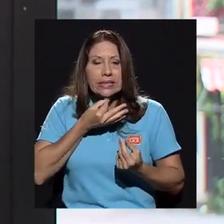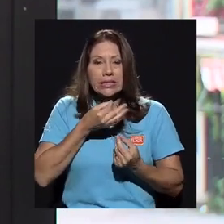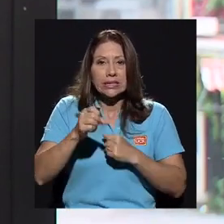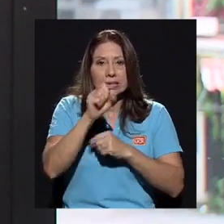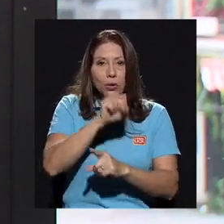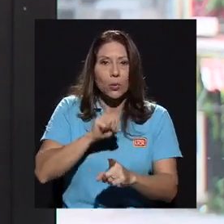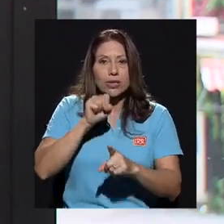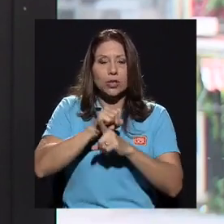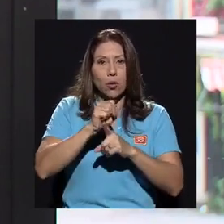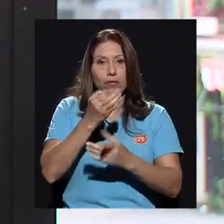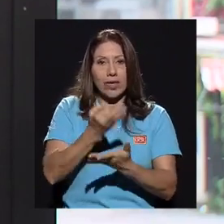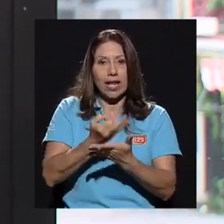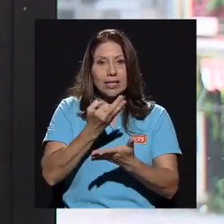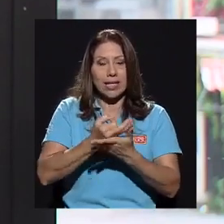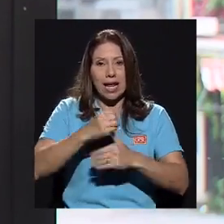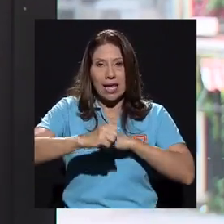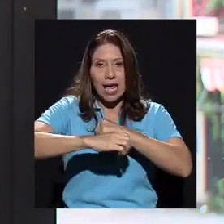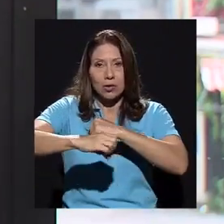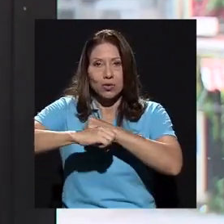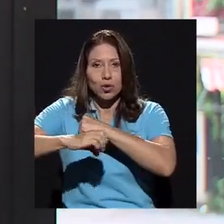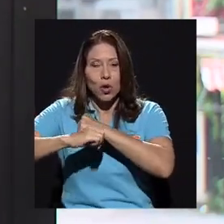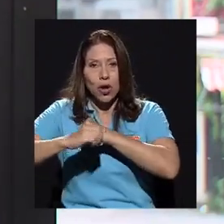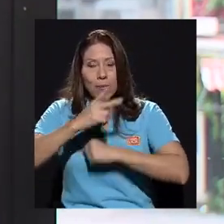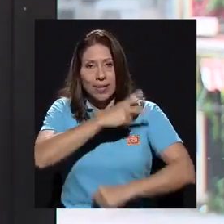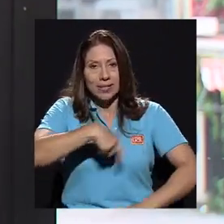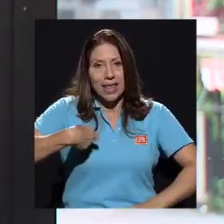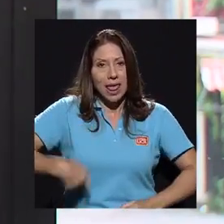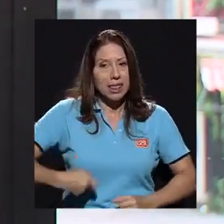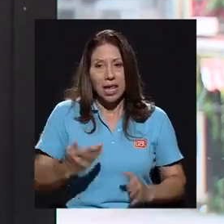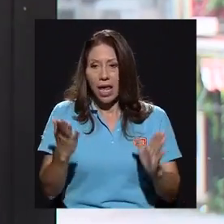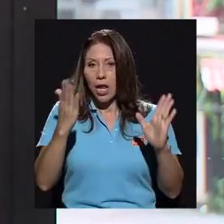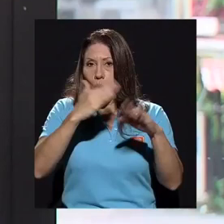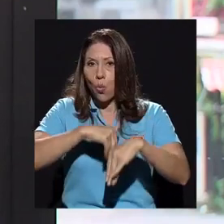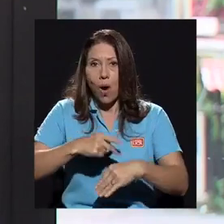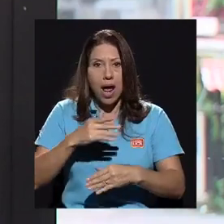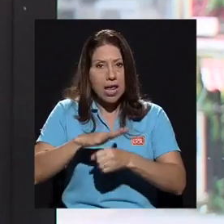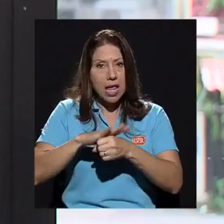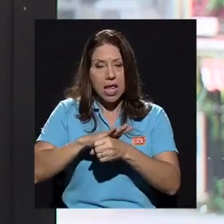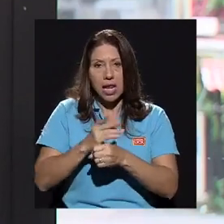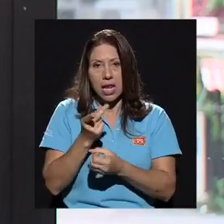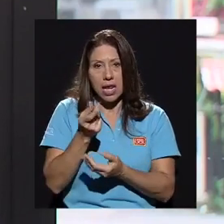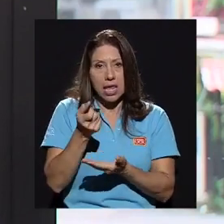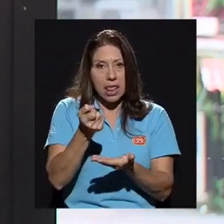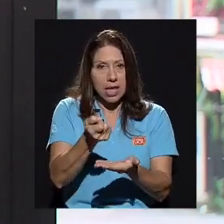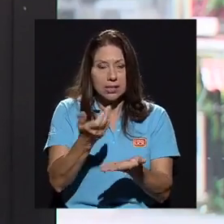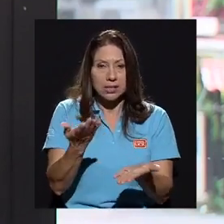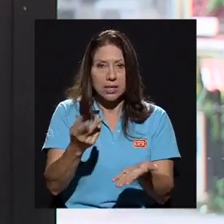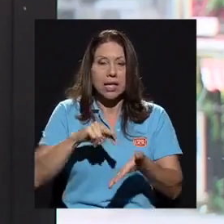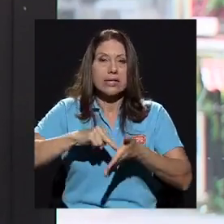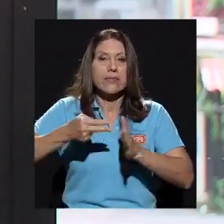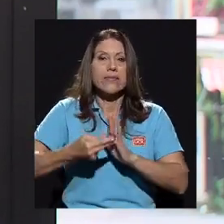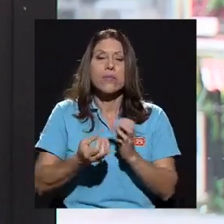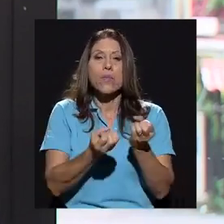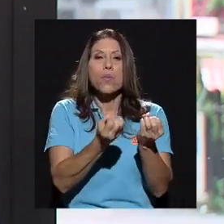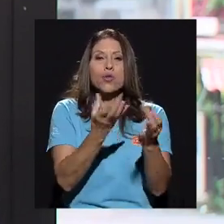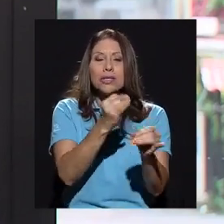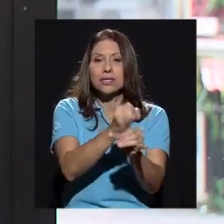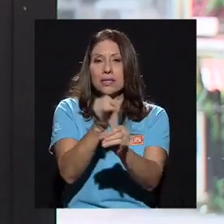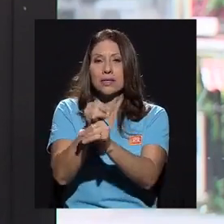presidente que no hay liquidez, lo cual ha repercutido en que muchas instituciones